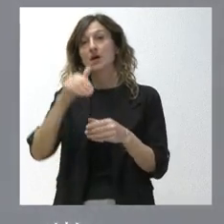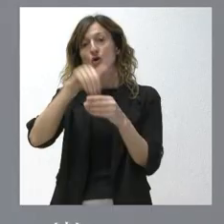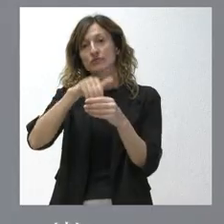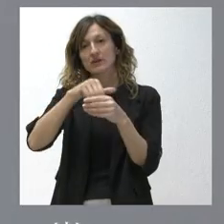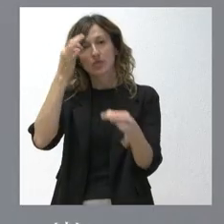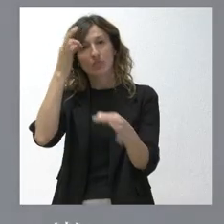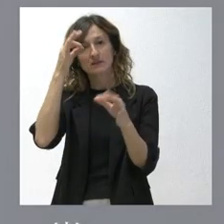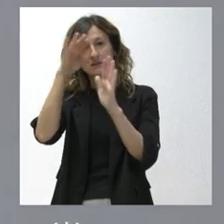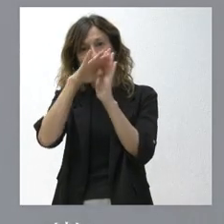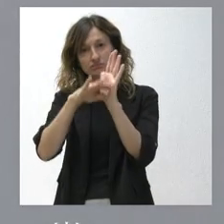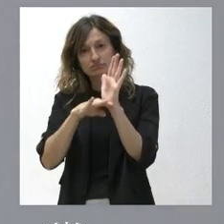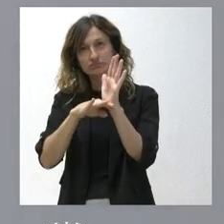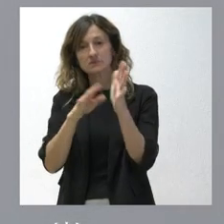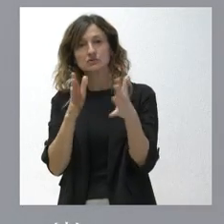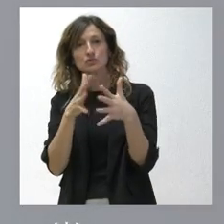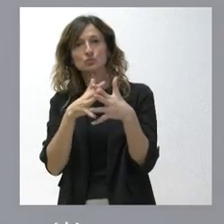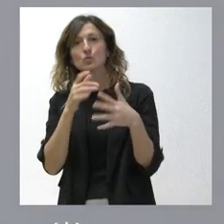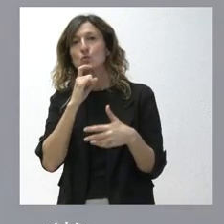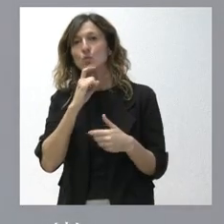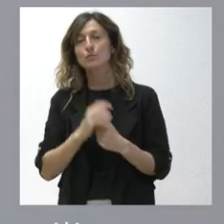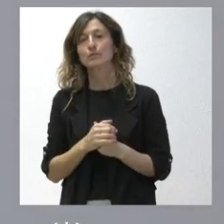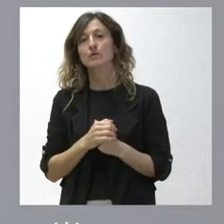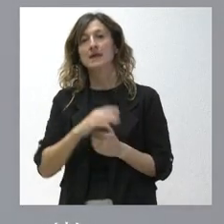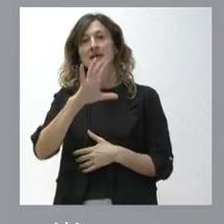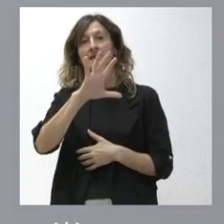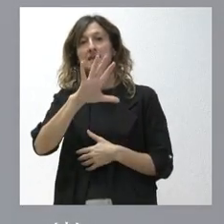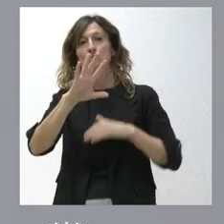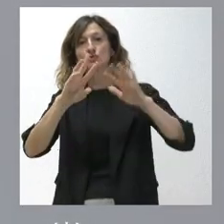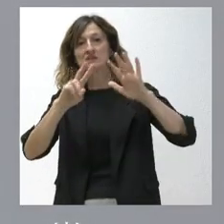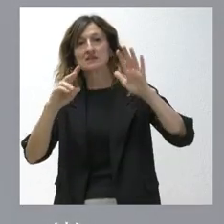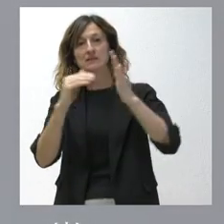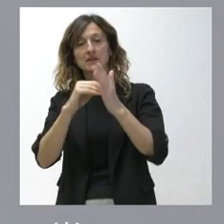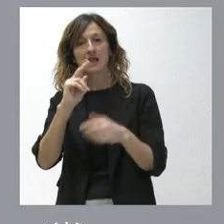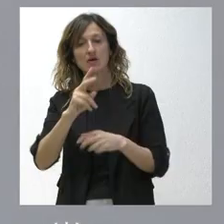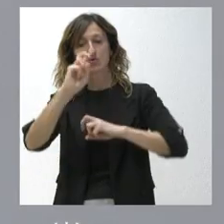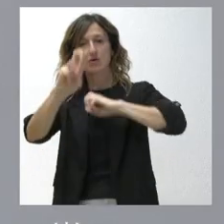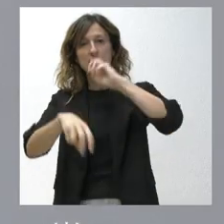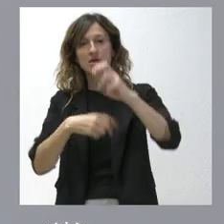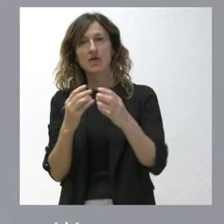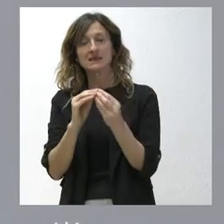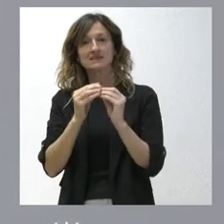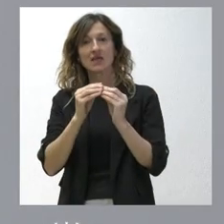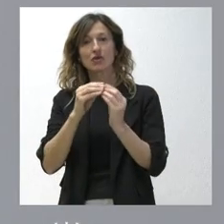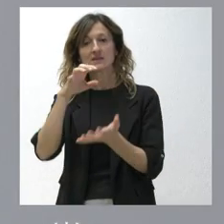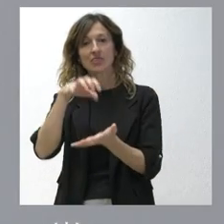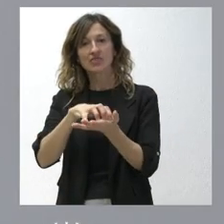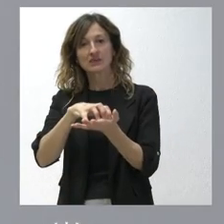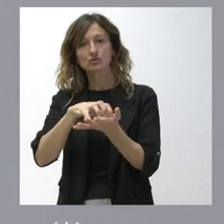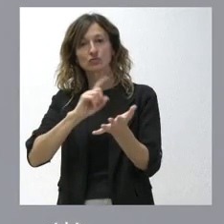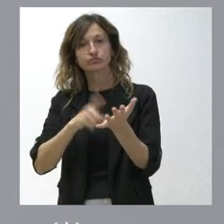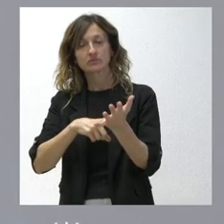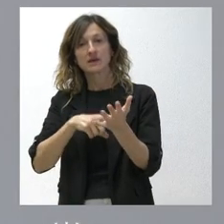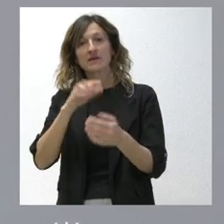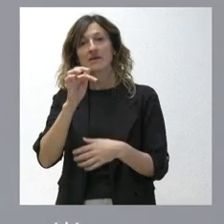detalle de cómo es esta infraestructura. 587.000 euros para renovar las instalaciones de los centros integrados de formación